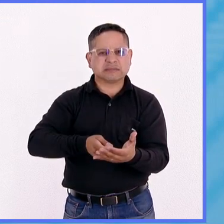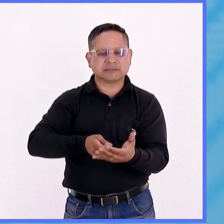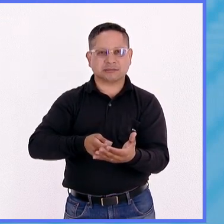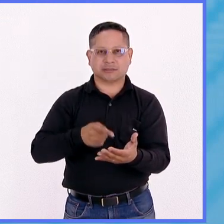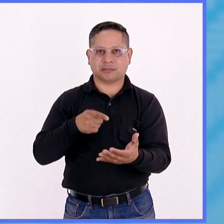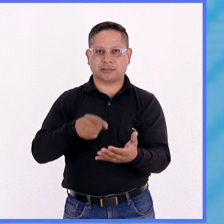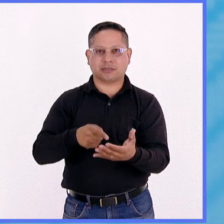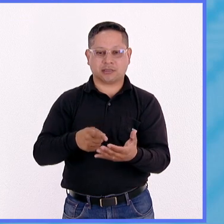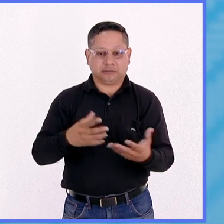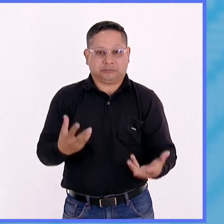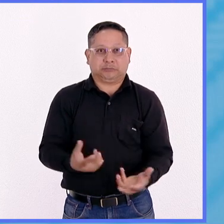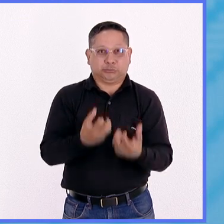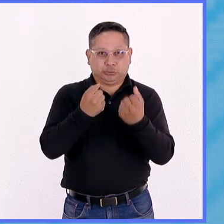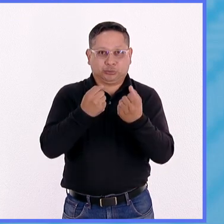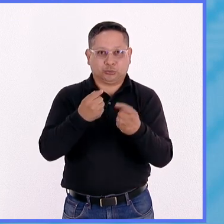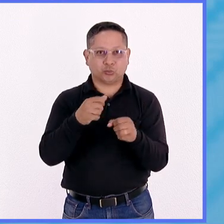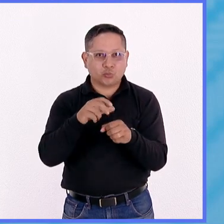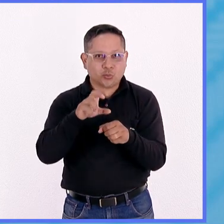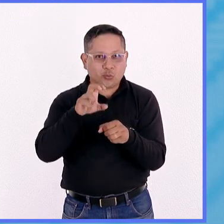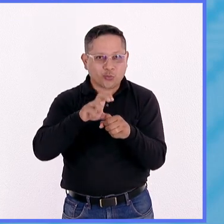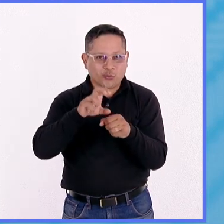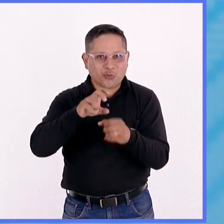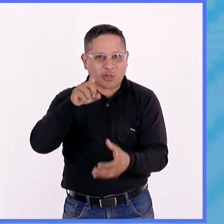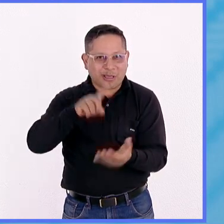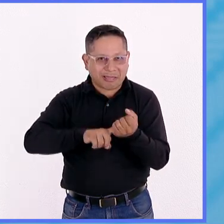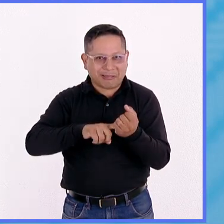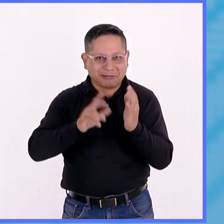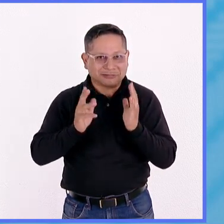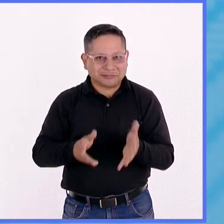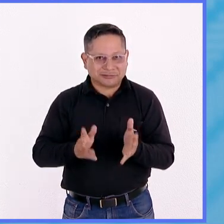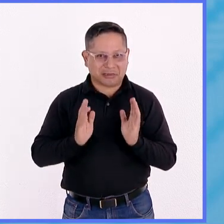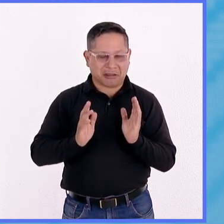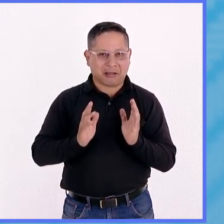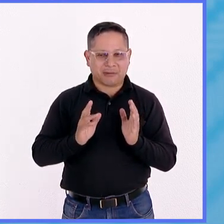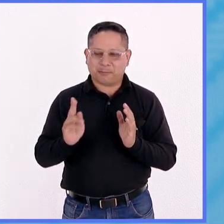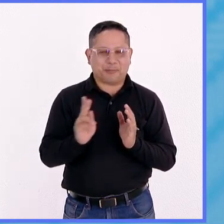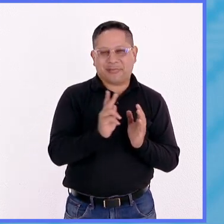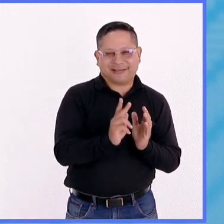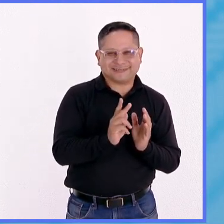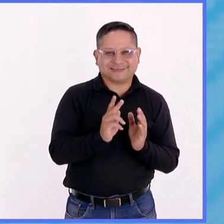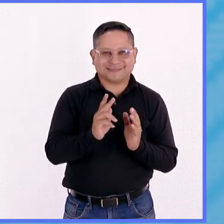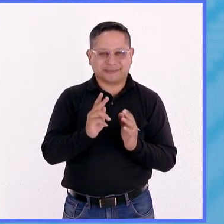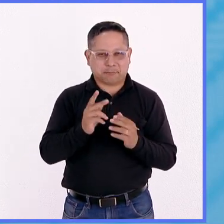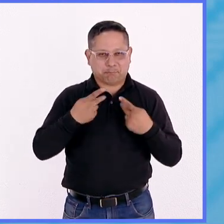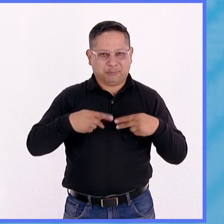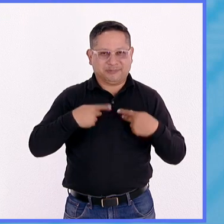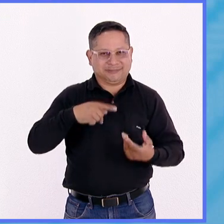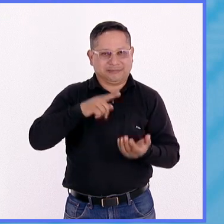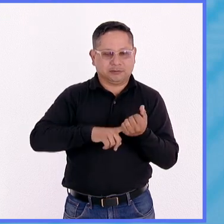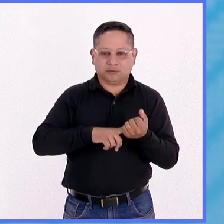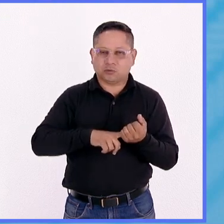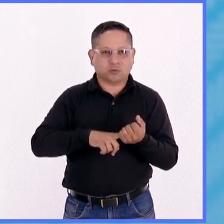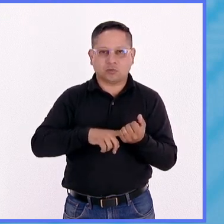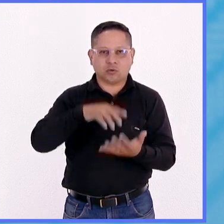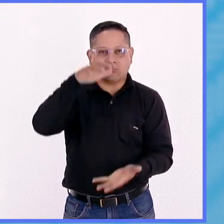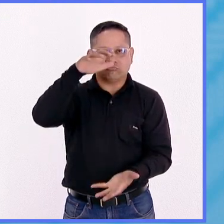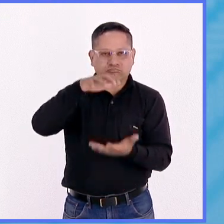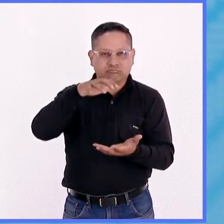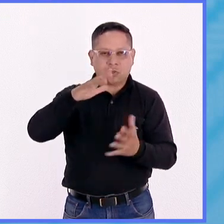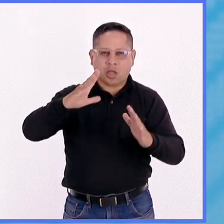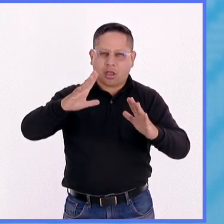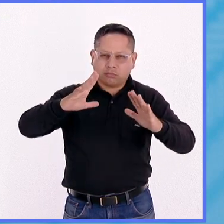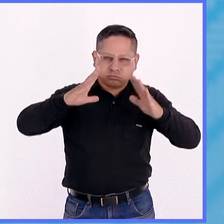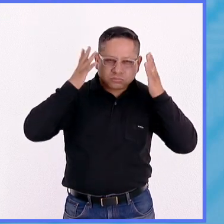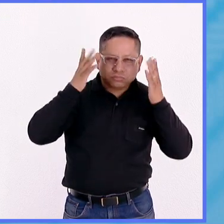es no nada más que sobrevivan los astronautas, sino que transmita presión, velocidad,